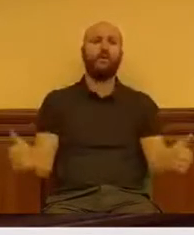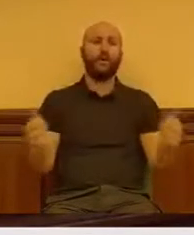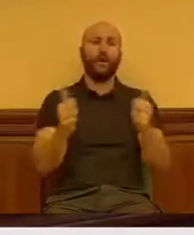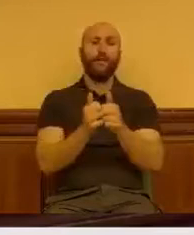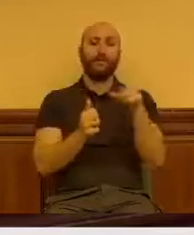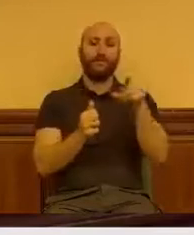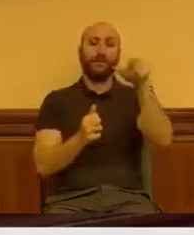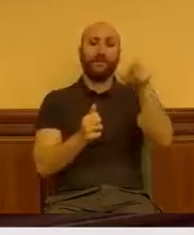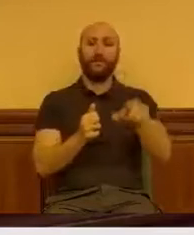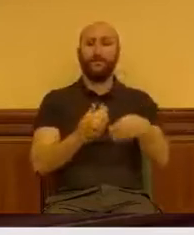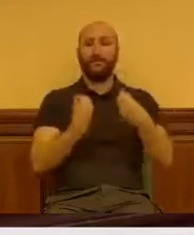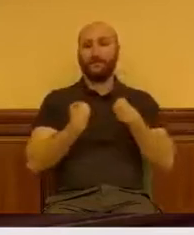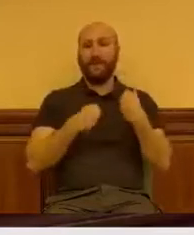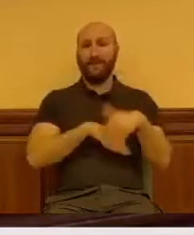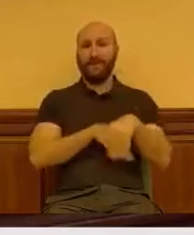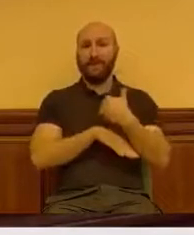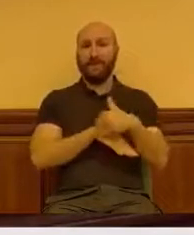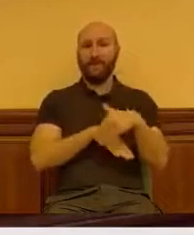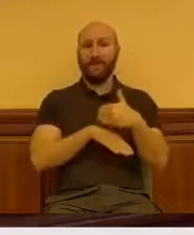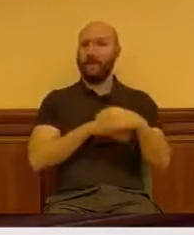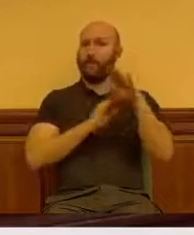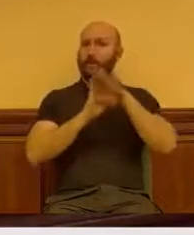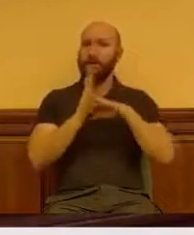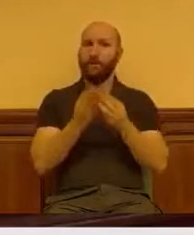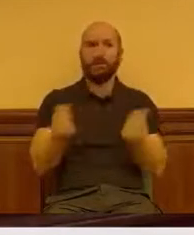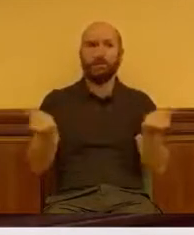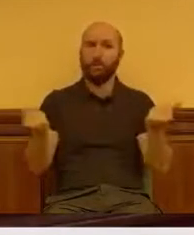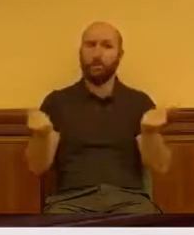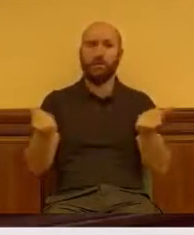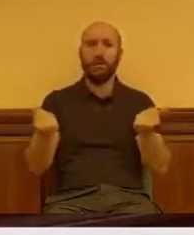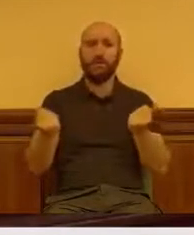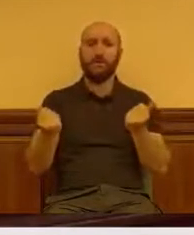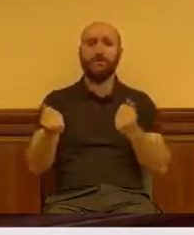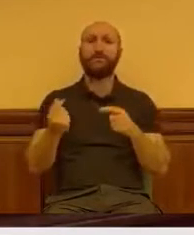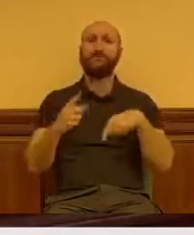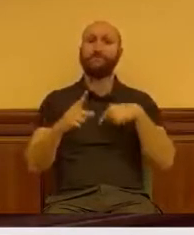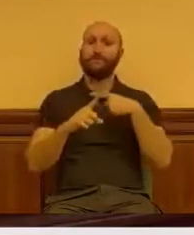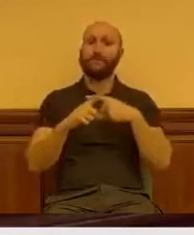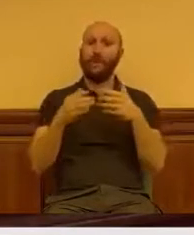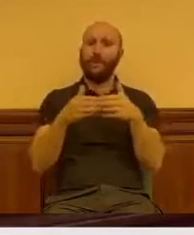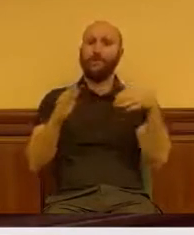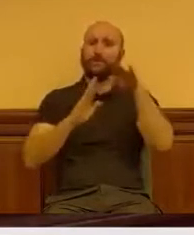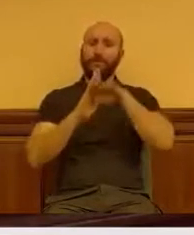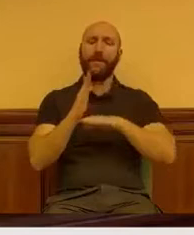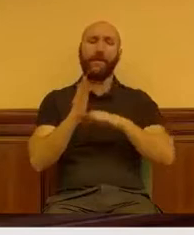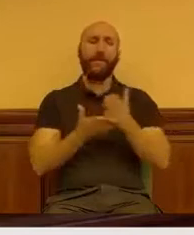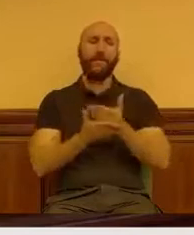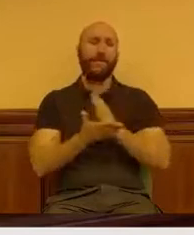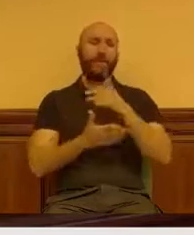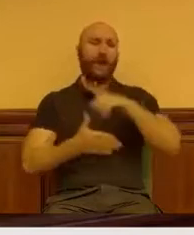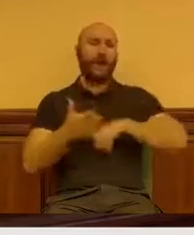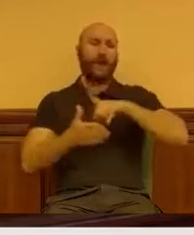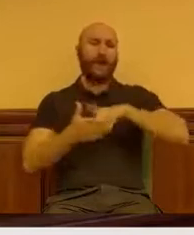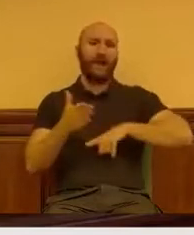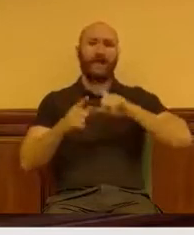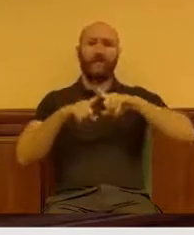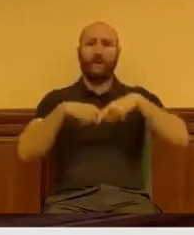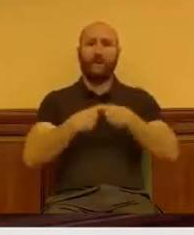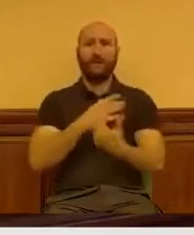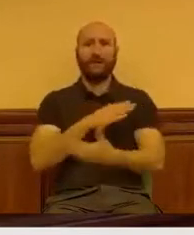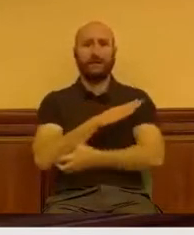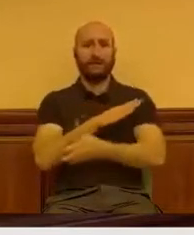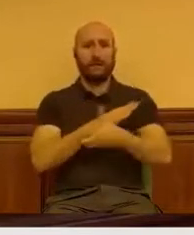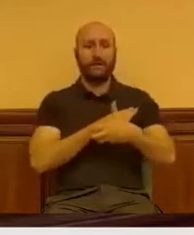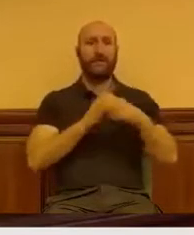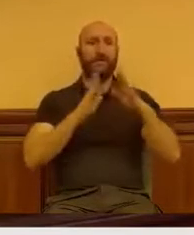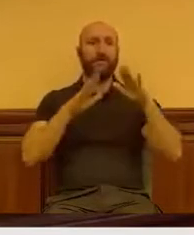de calle que también ha desaparecido. Pusimos en marcha un programa novedoso de mediación en alquiler a familias vulnerables, que consiguió captar